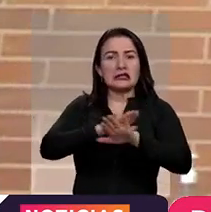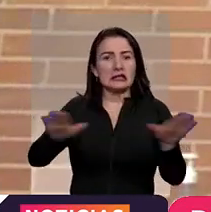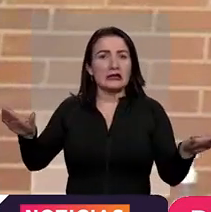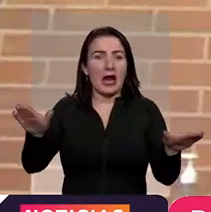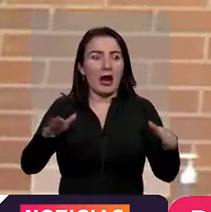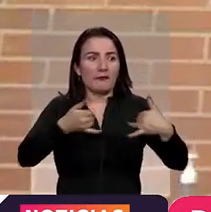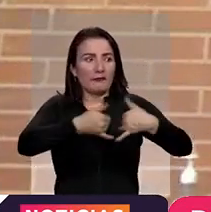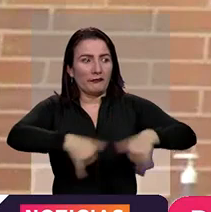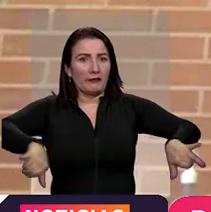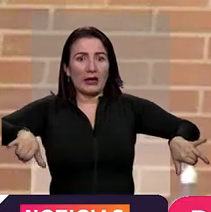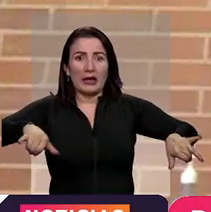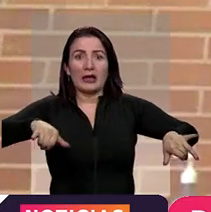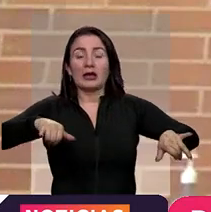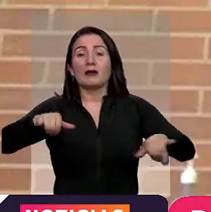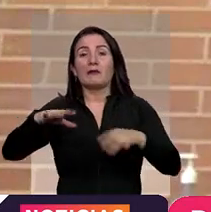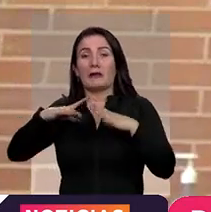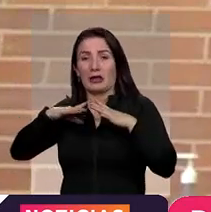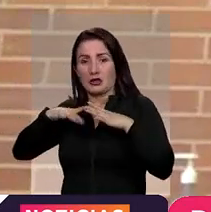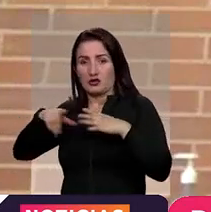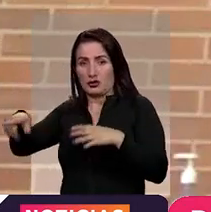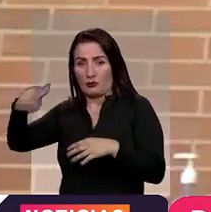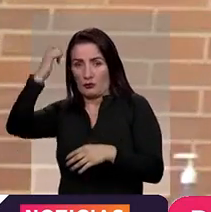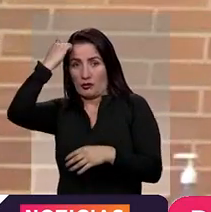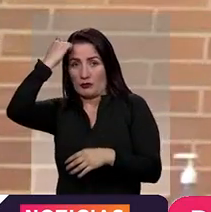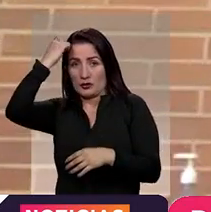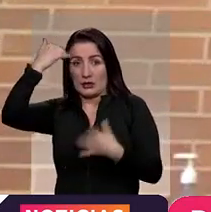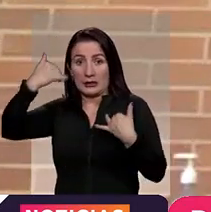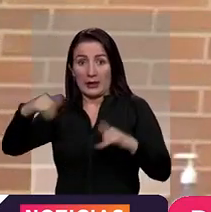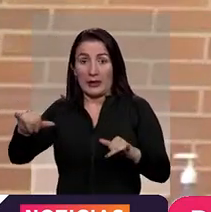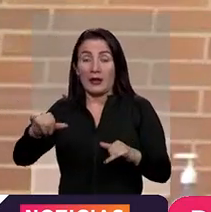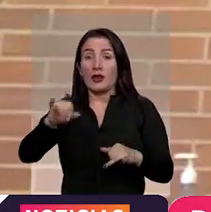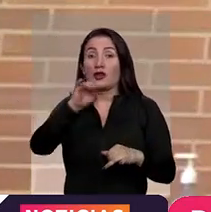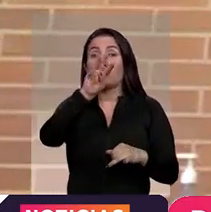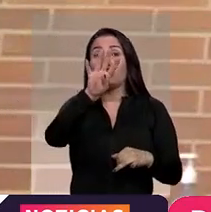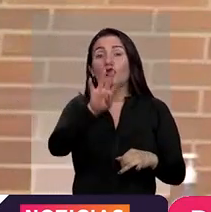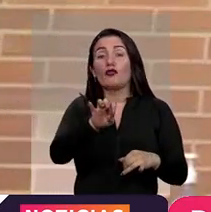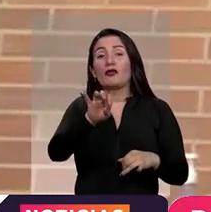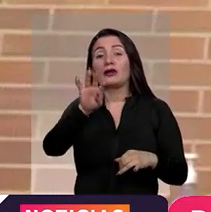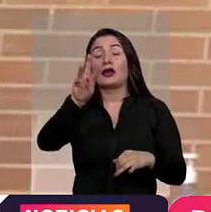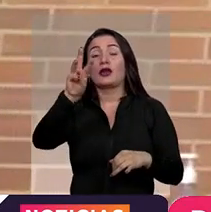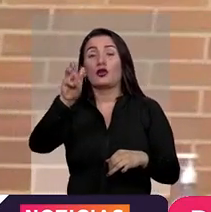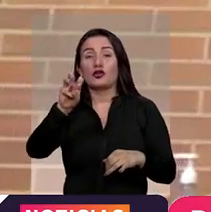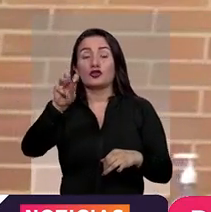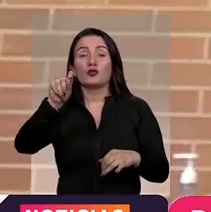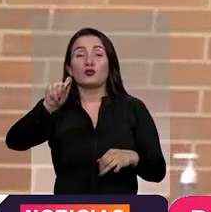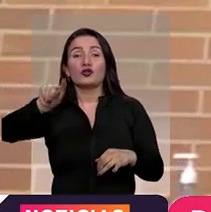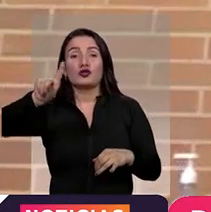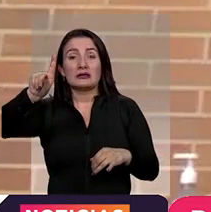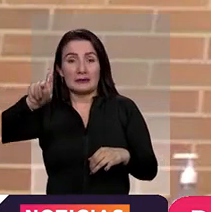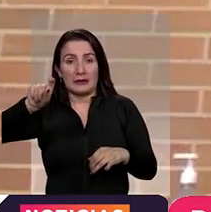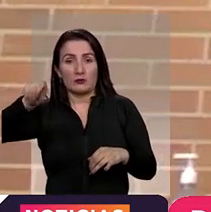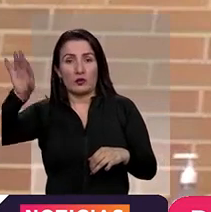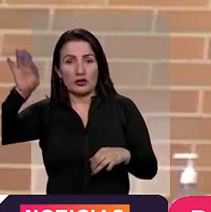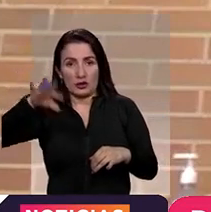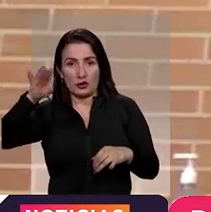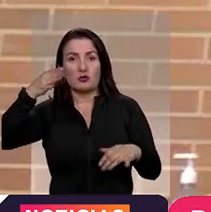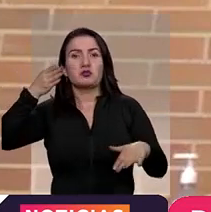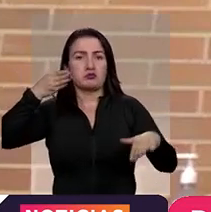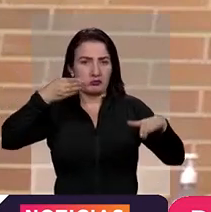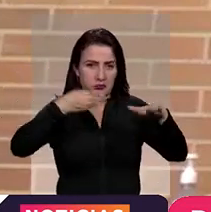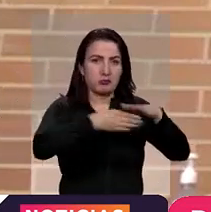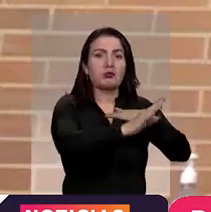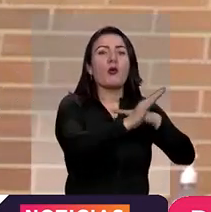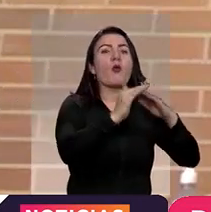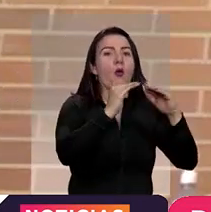periodo de vacaciones de los maestros y maestras. 98.6% de nuestros maestros estuvieron